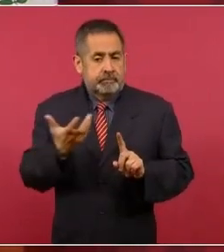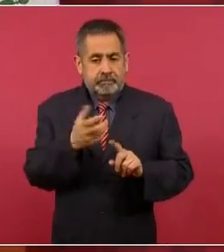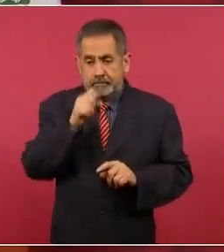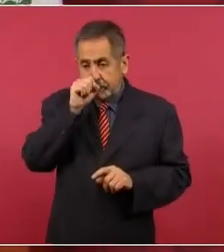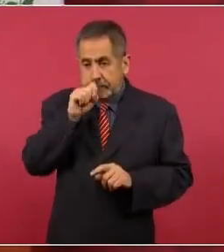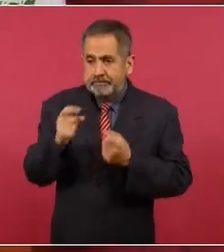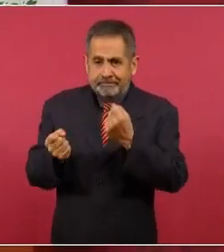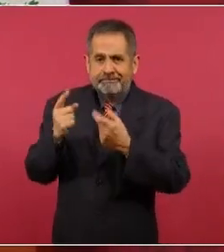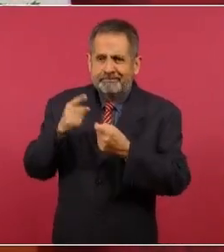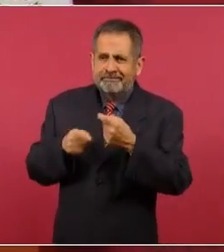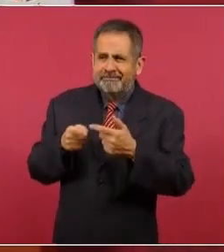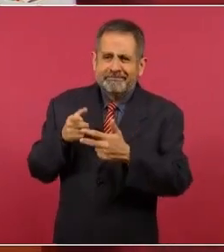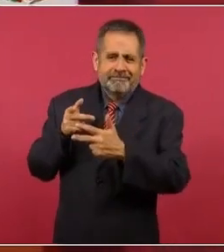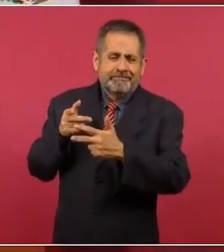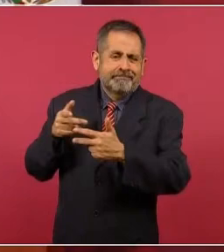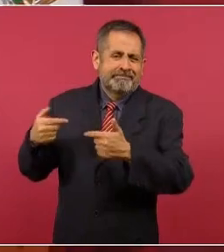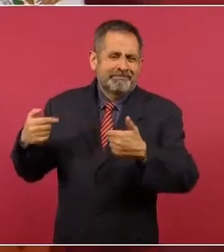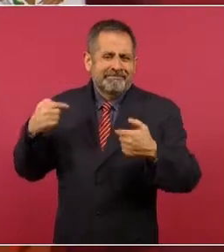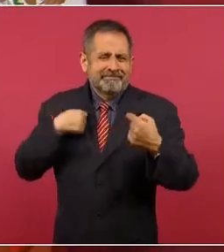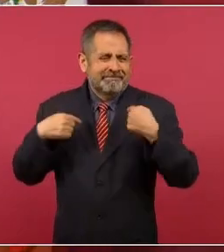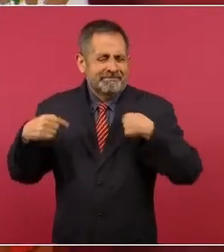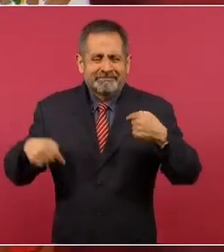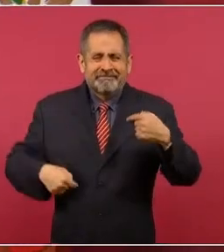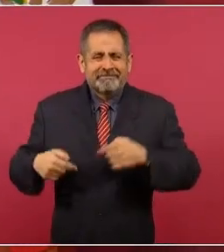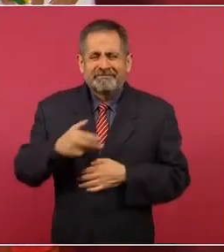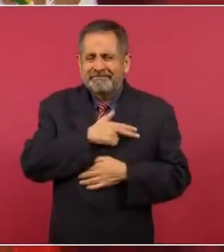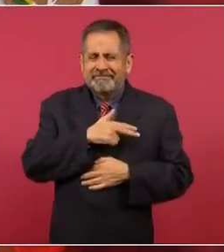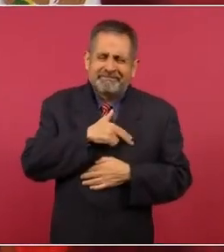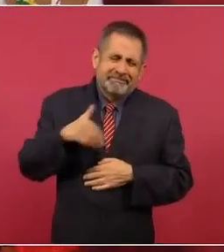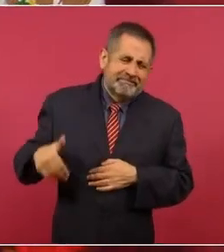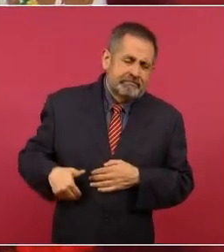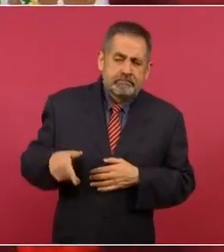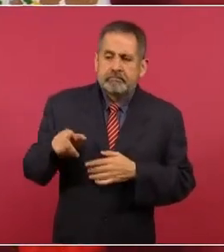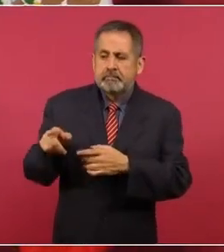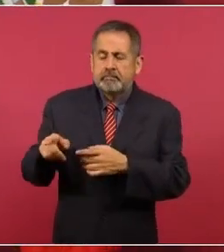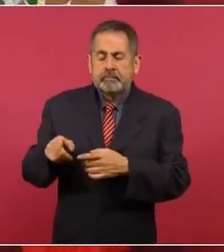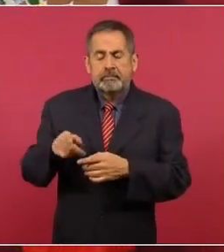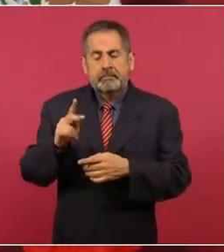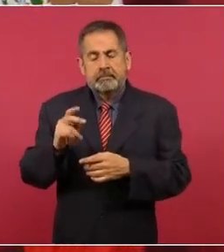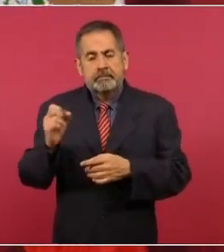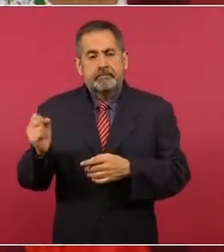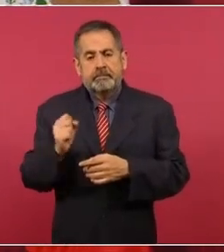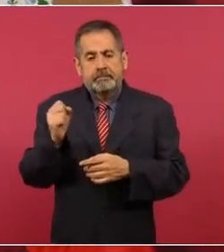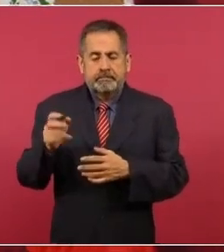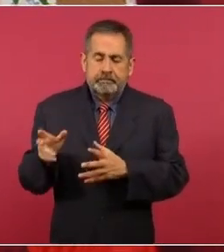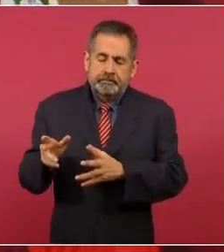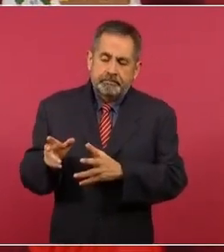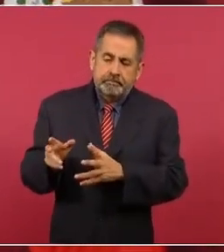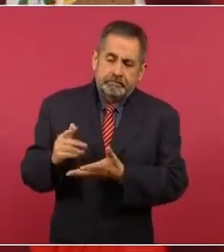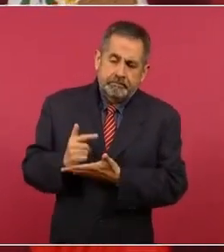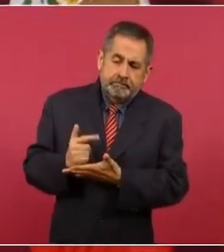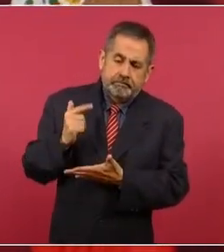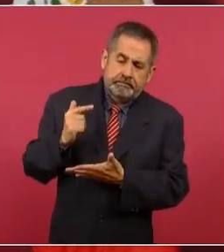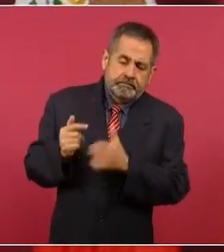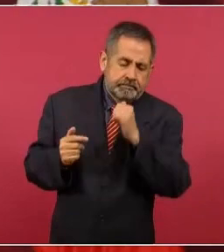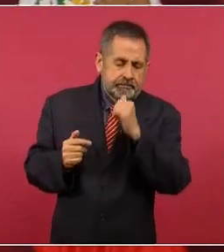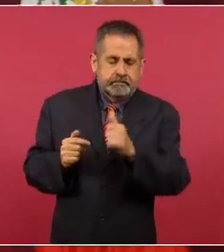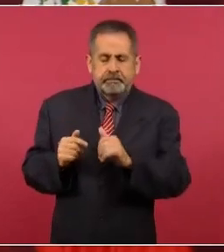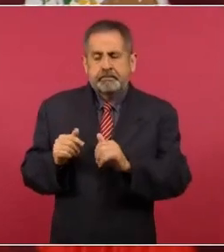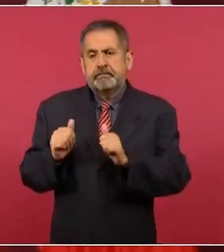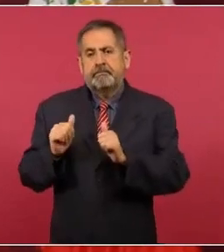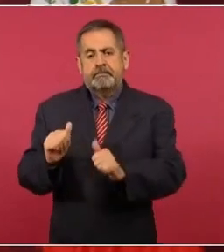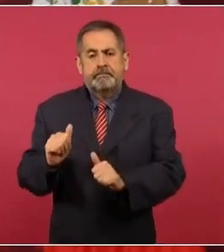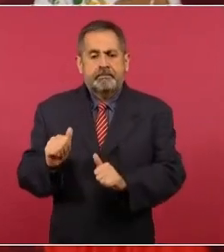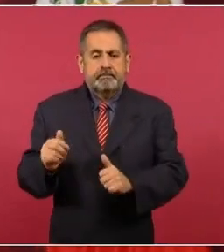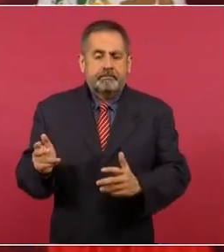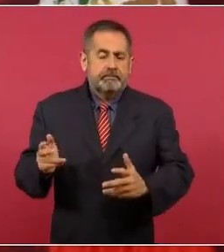República, pero afortunadamente no son heridas graves.